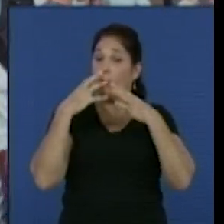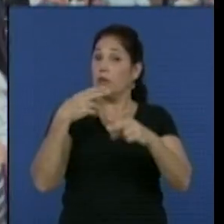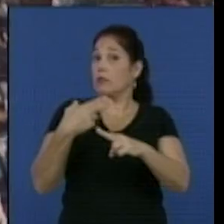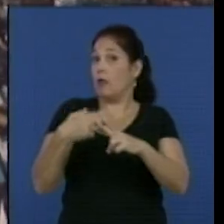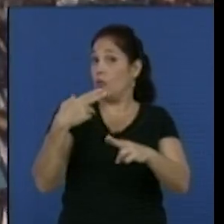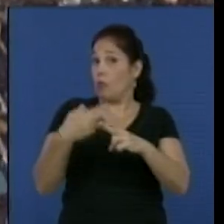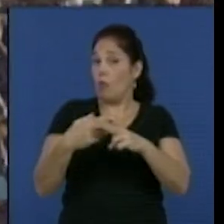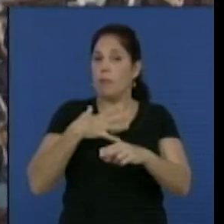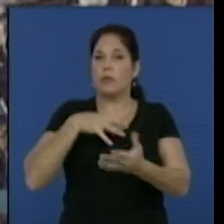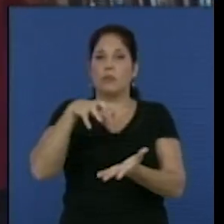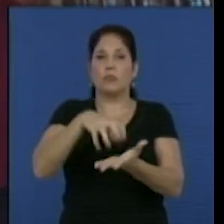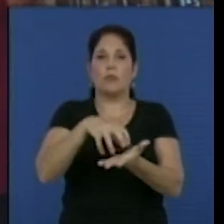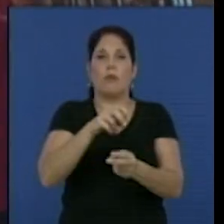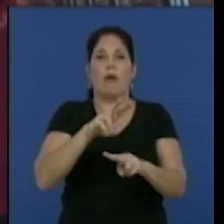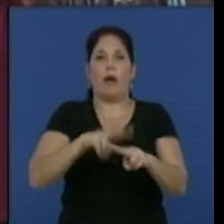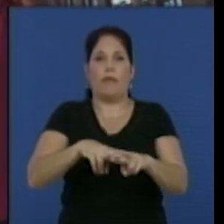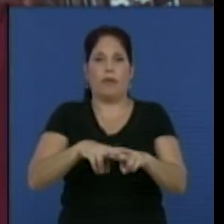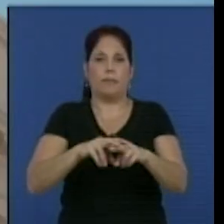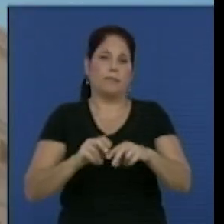nombre de esta ciudad. ¡Gracias!